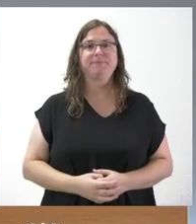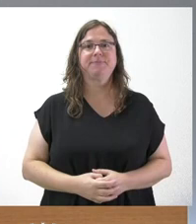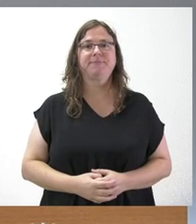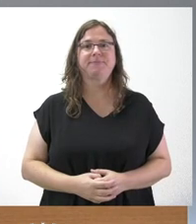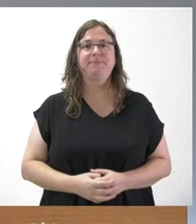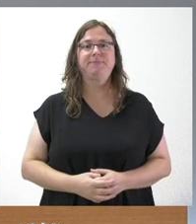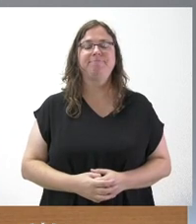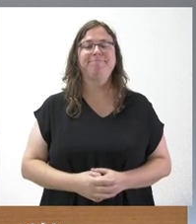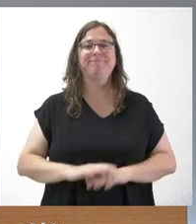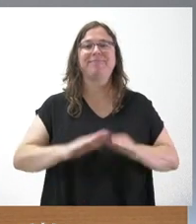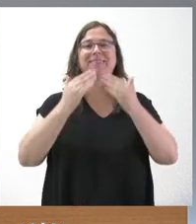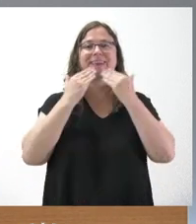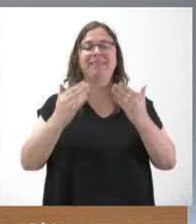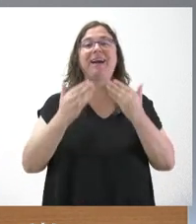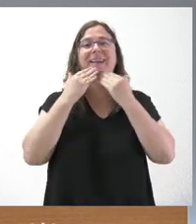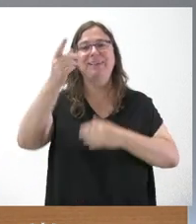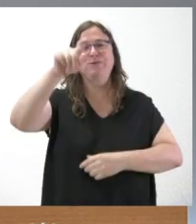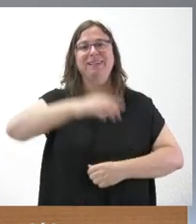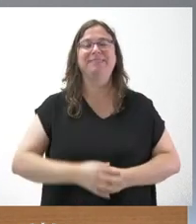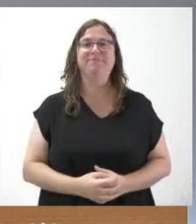Es todo, gracias. Muchas gracias a ustedes.